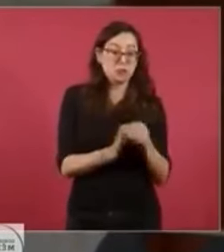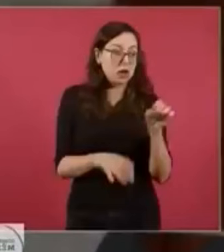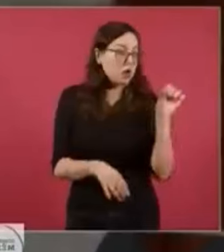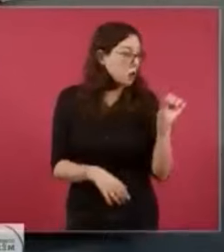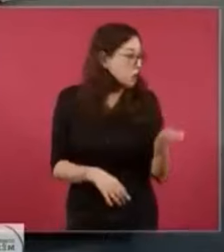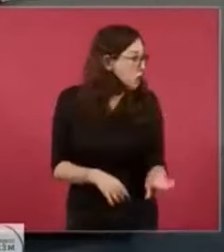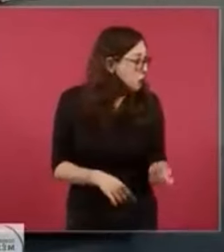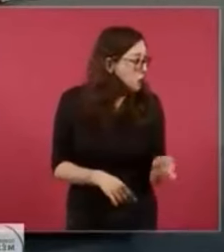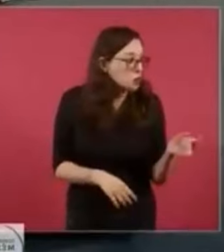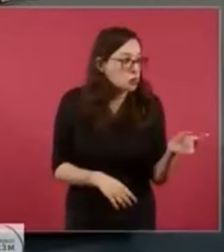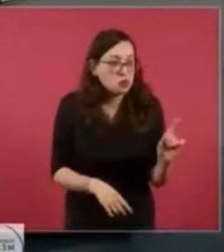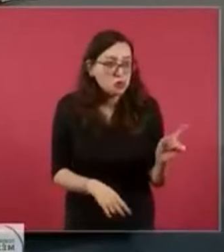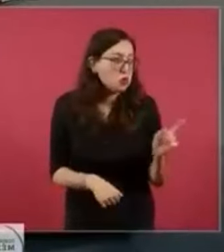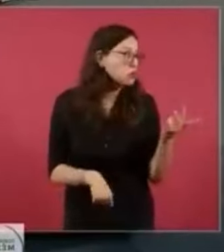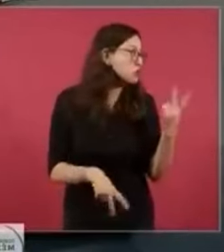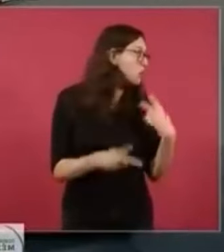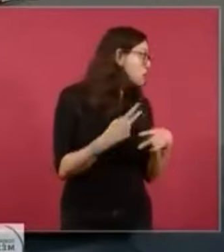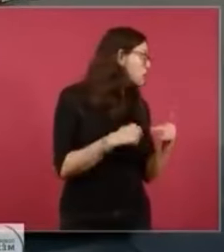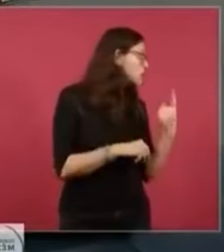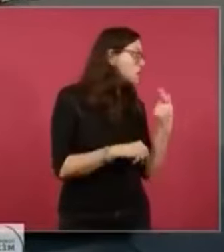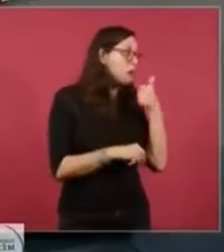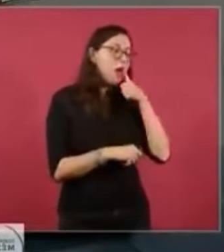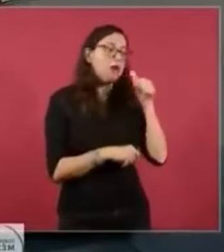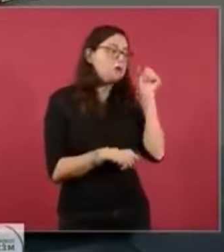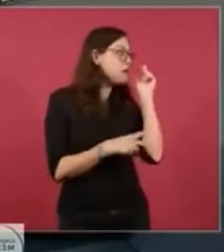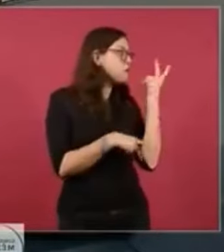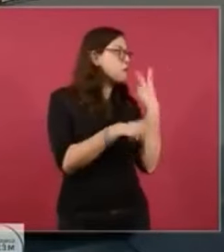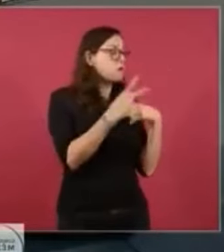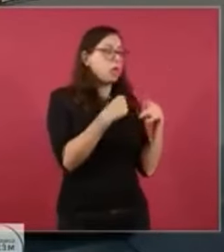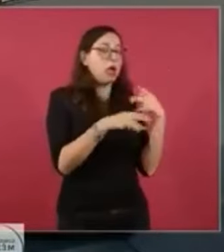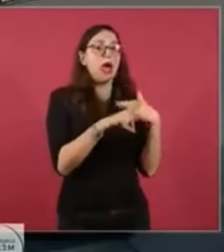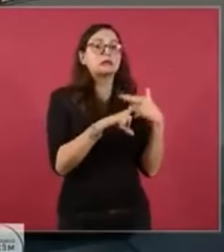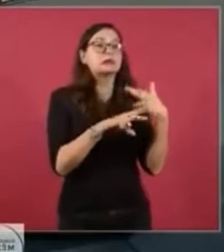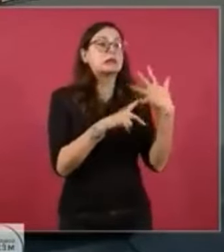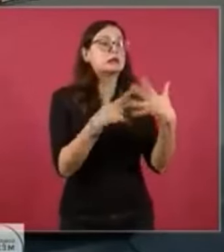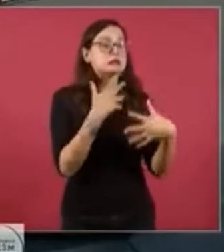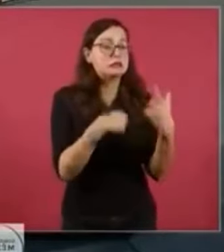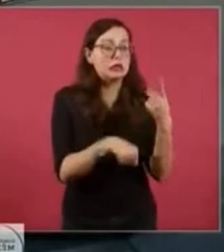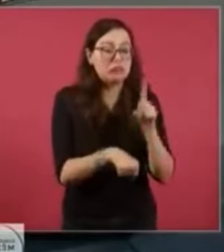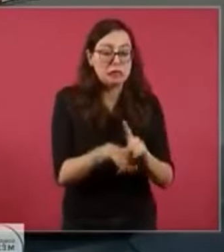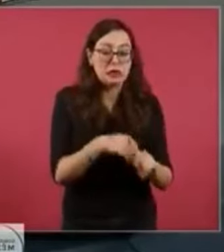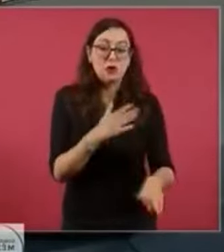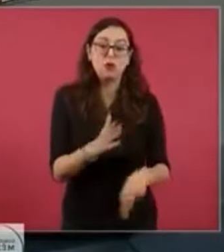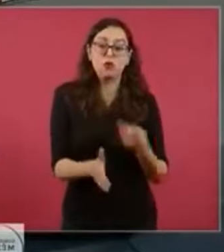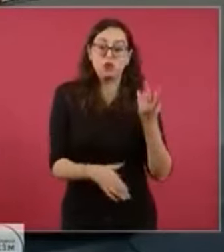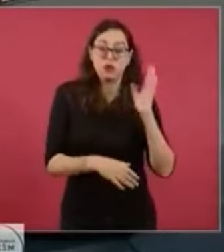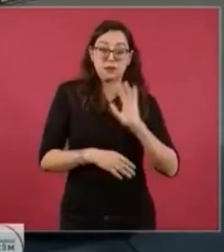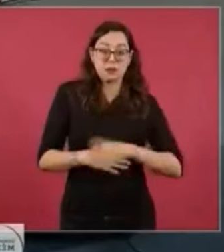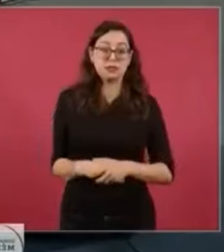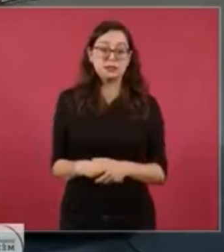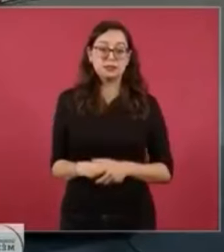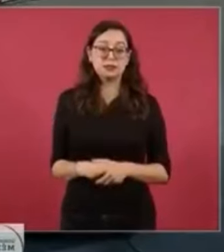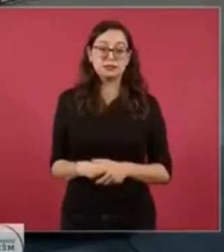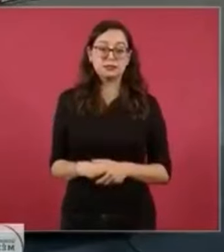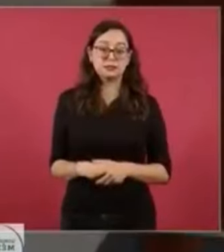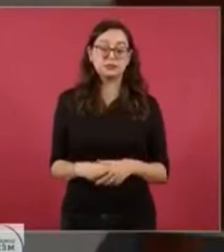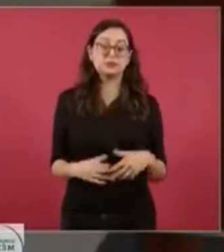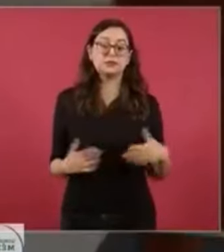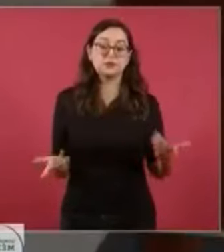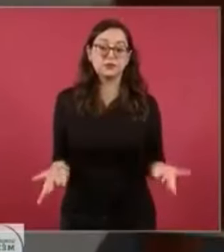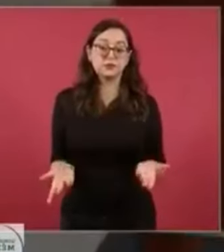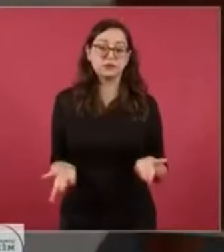anterior preguntó y no va a volver hasta dentro de 15 días que usted le vuelva a dar la palabra. El otro día no le tocó primera fila